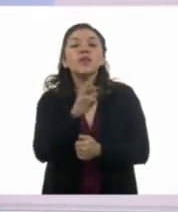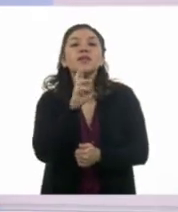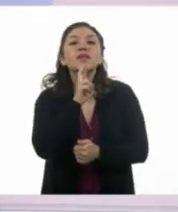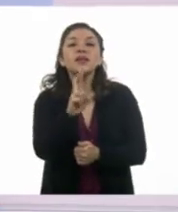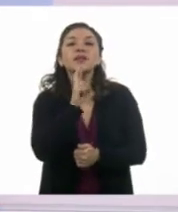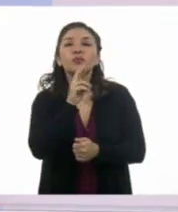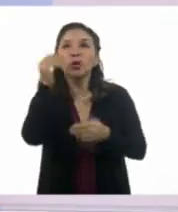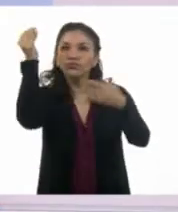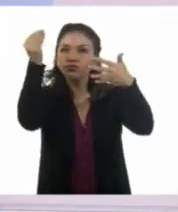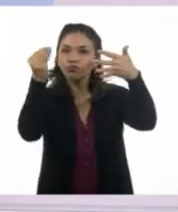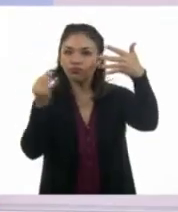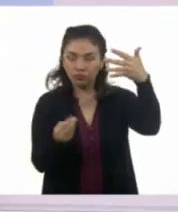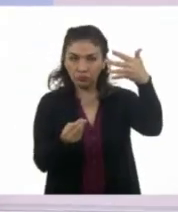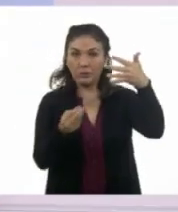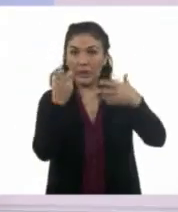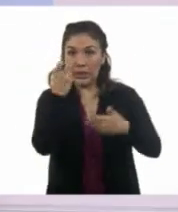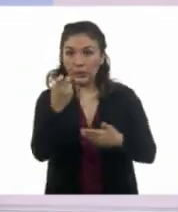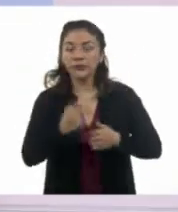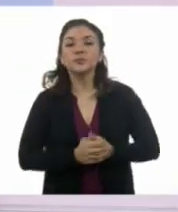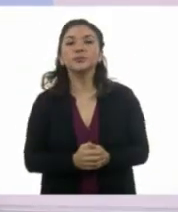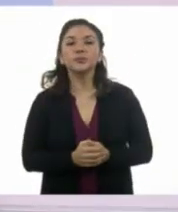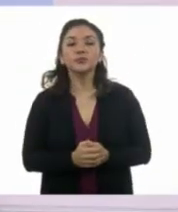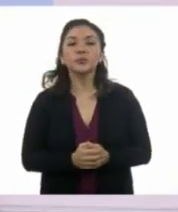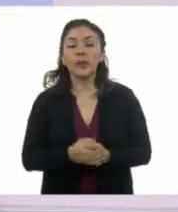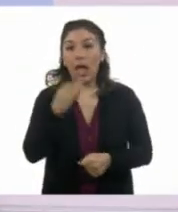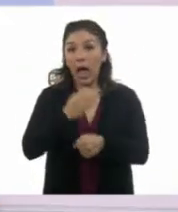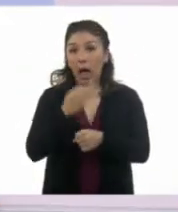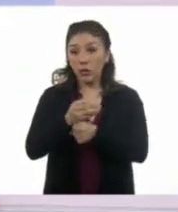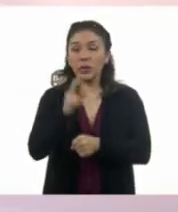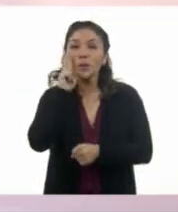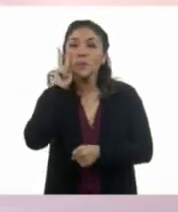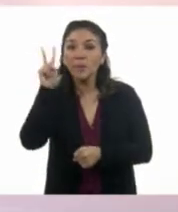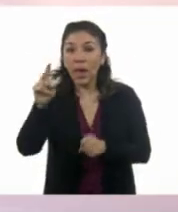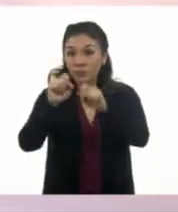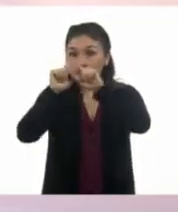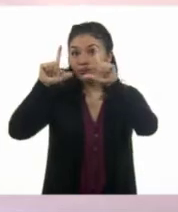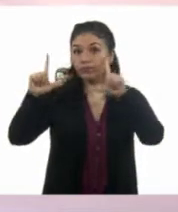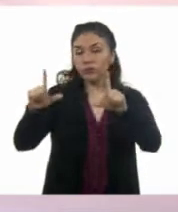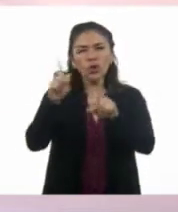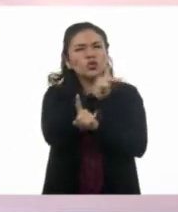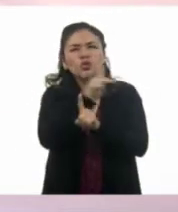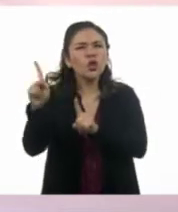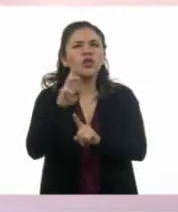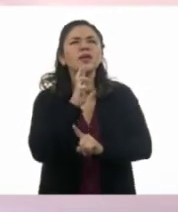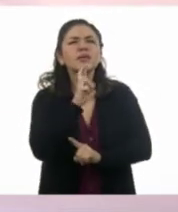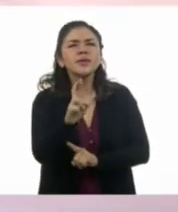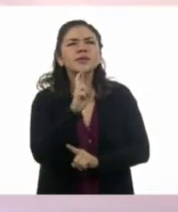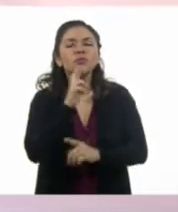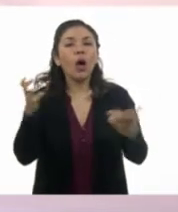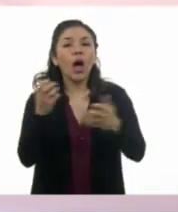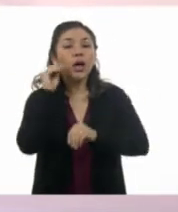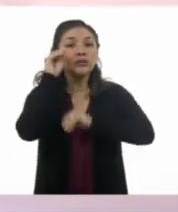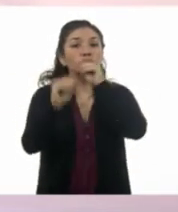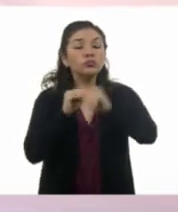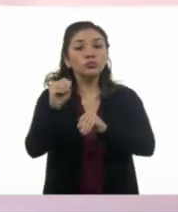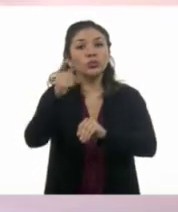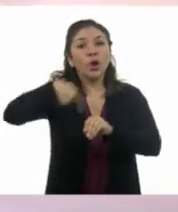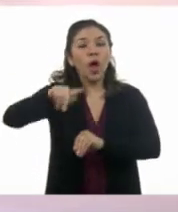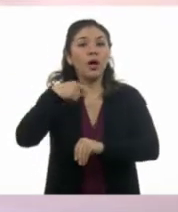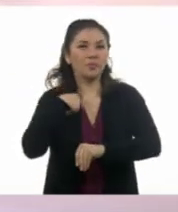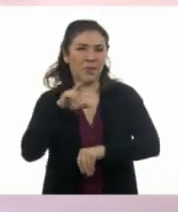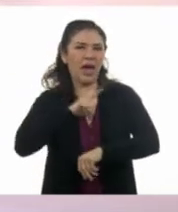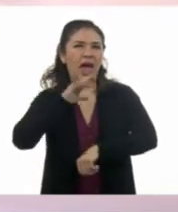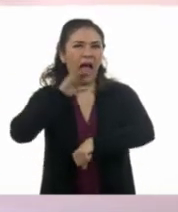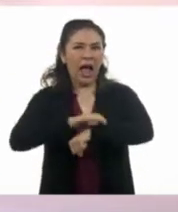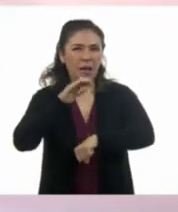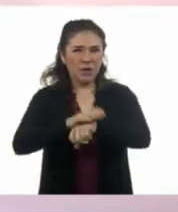de respuesta. Entonces, en pantalla van a aparecer ahora todas las respuestas que pusieron nuestros amigos que